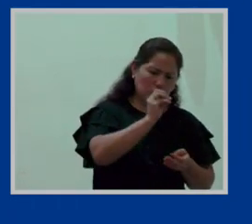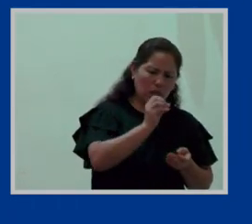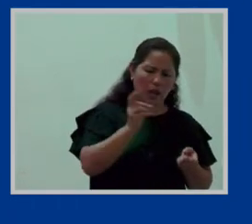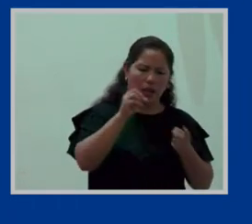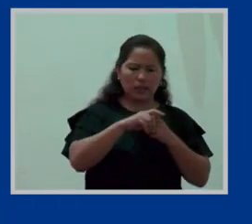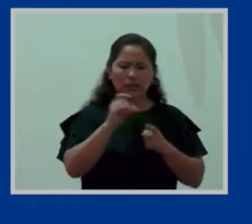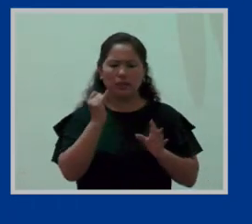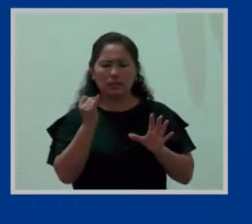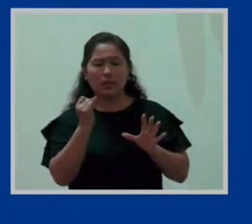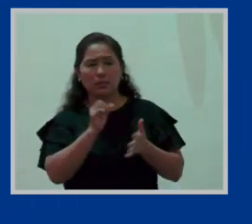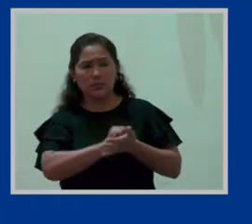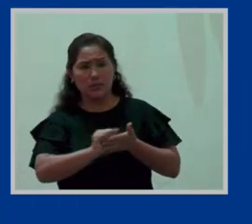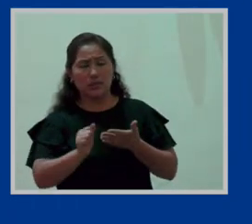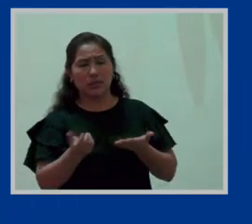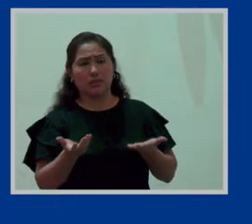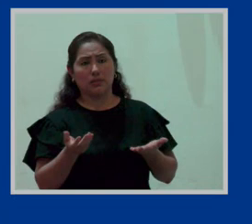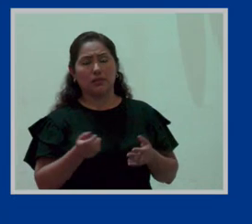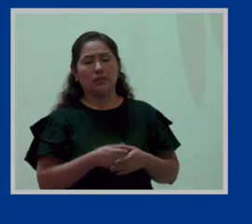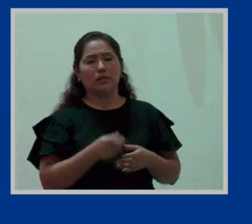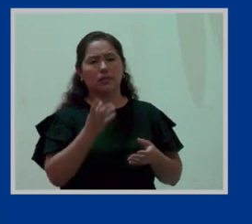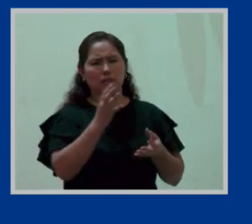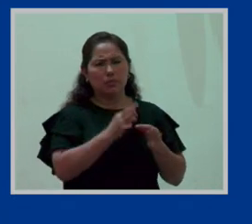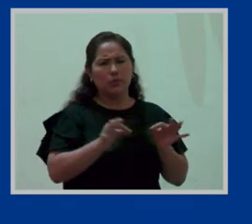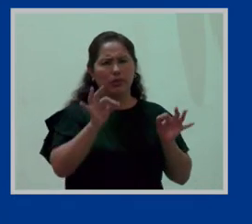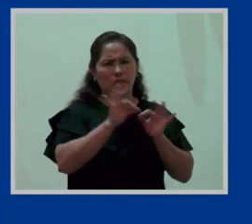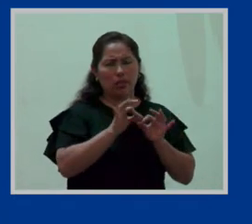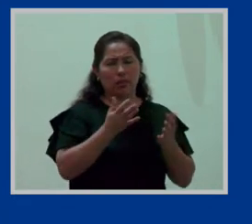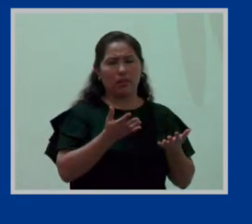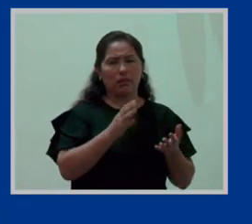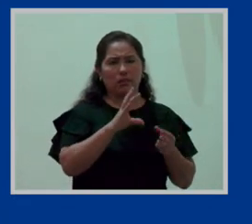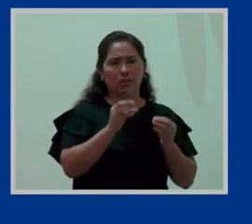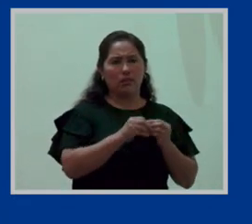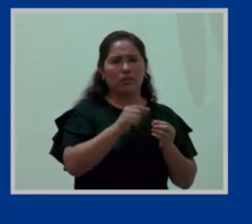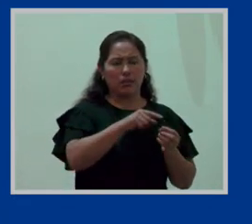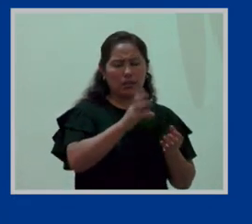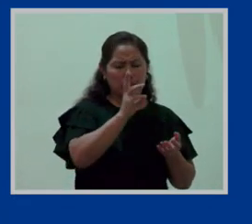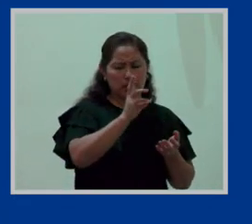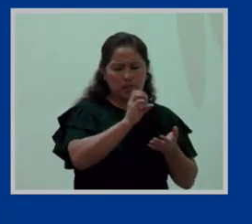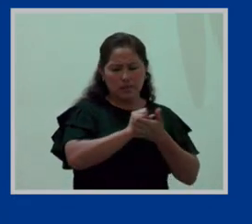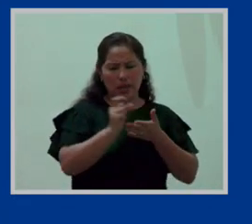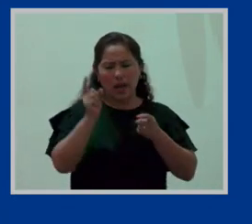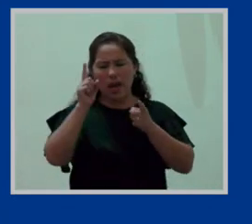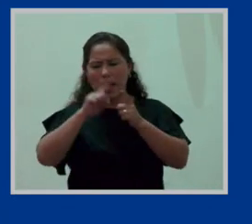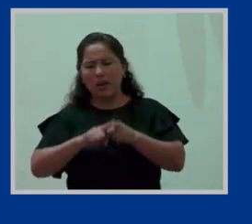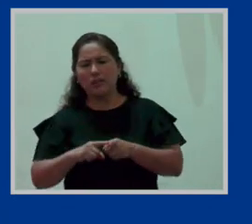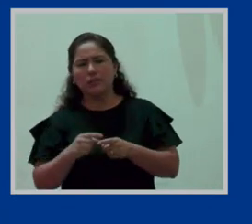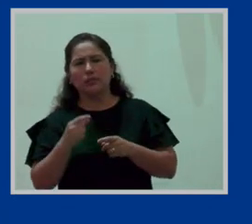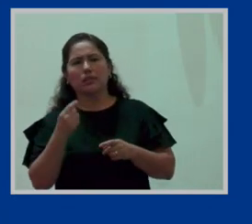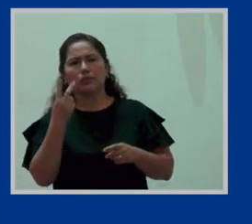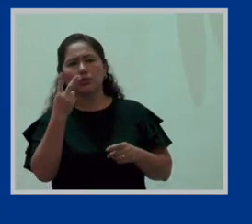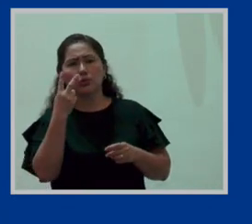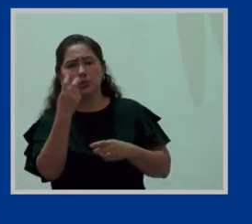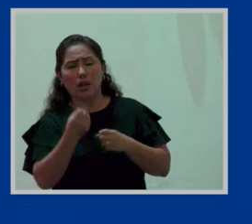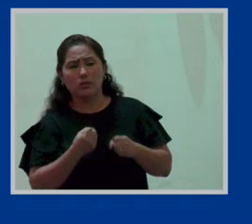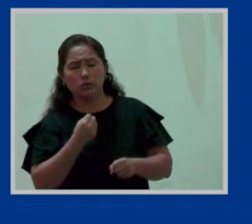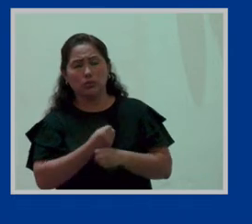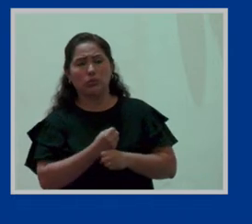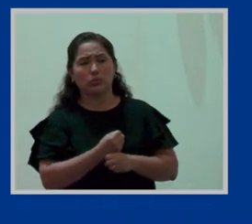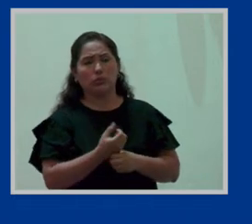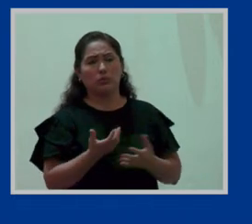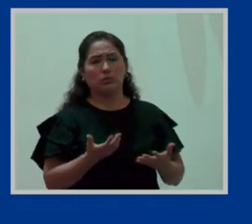para luego echar a la complementaria que va de los seis meses hasta los dos años. ¿Y quién lo dice eso?